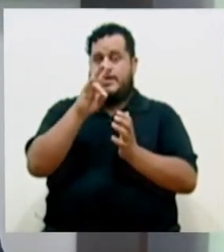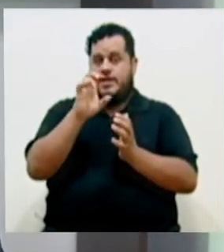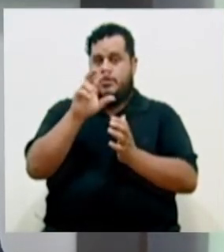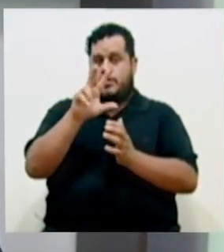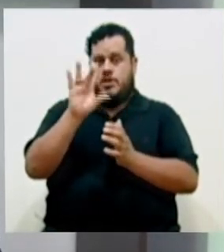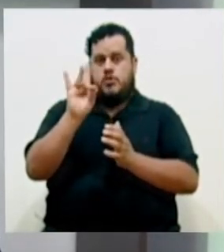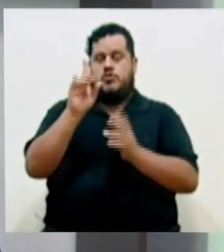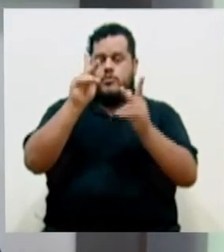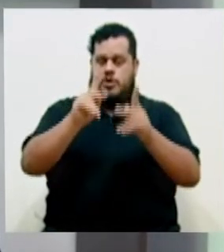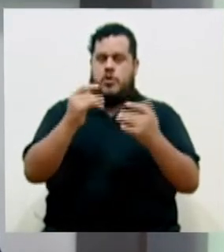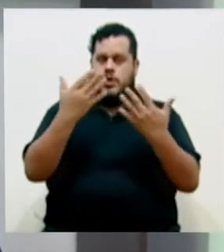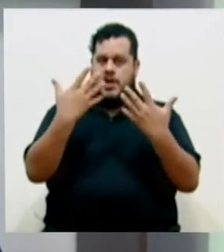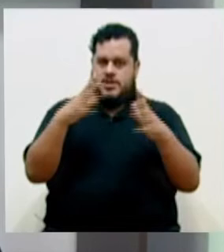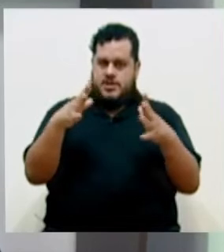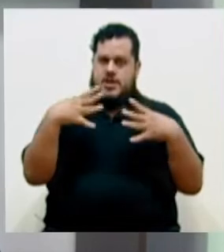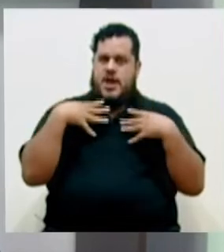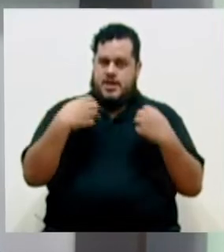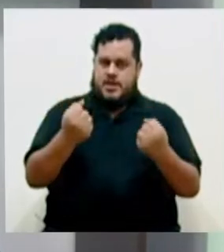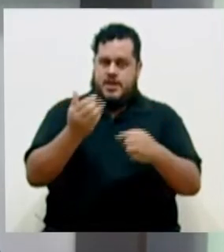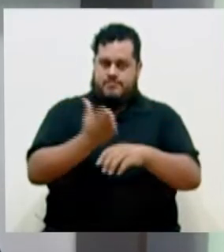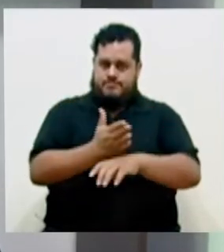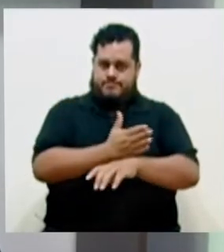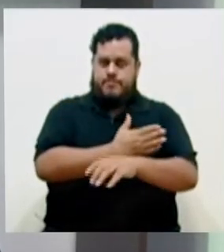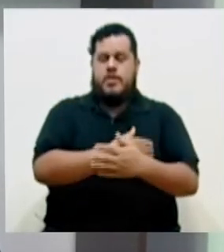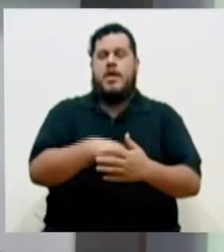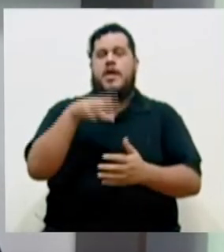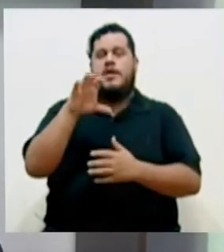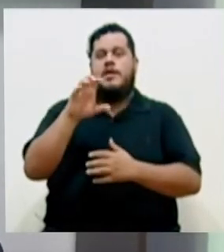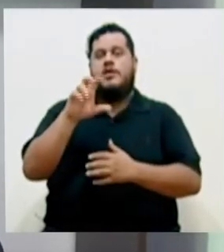,738 pacientes recuperados.